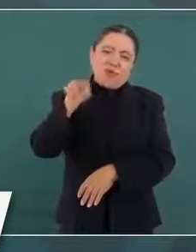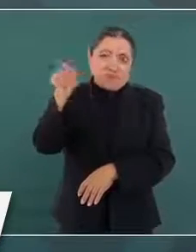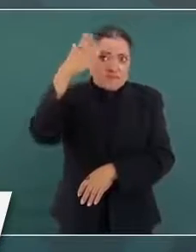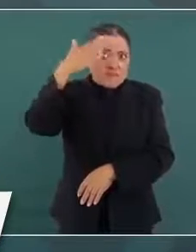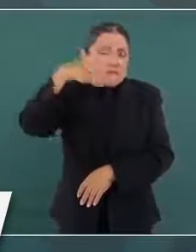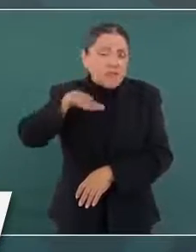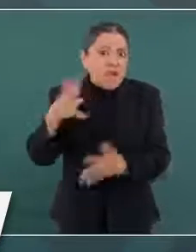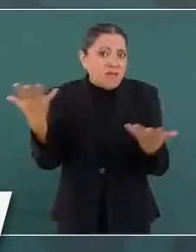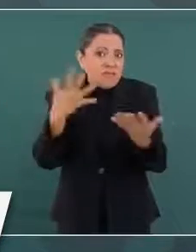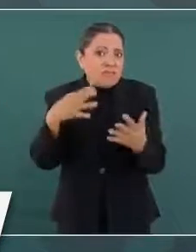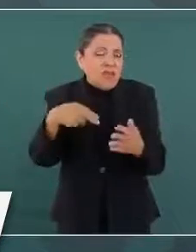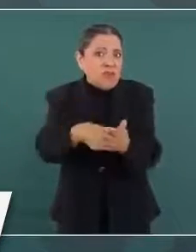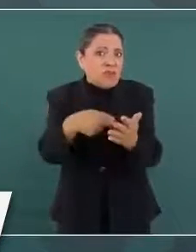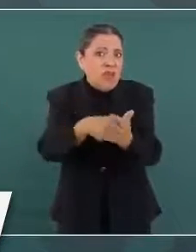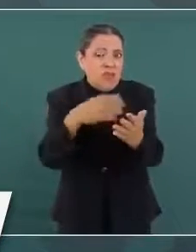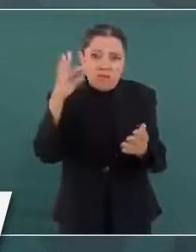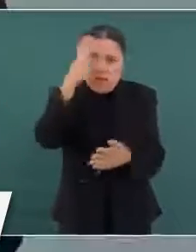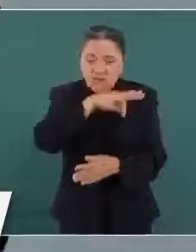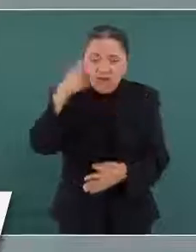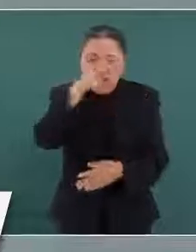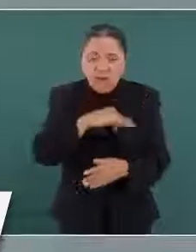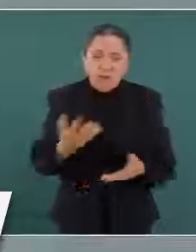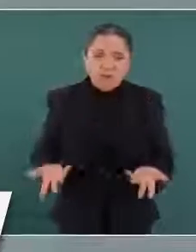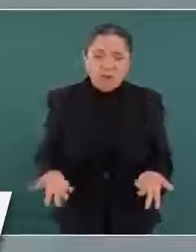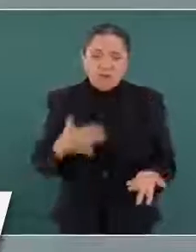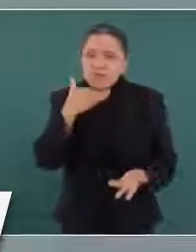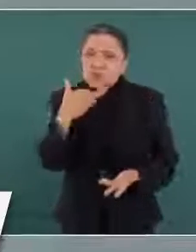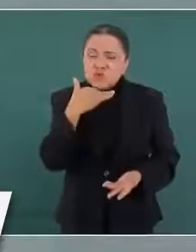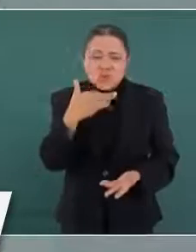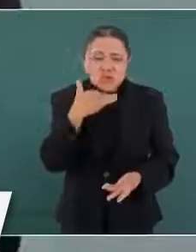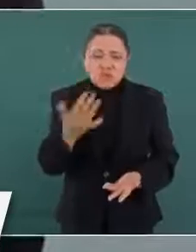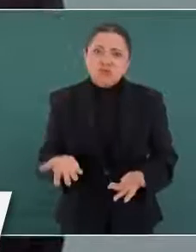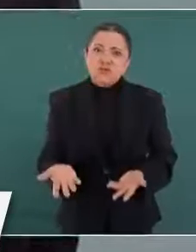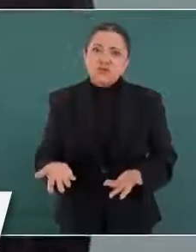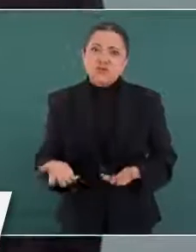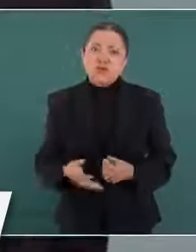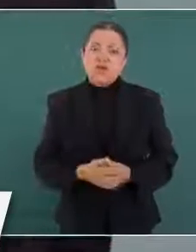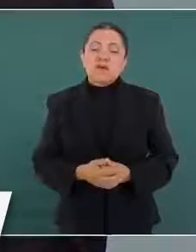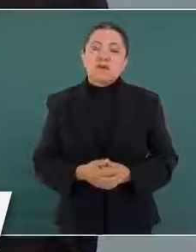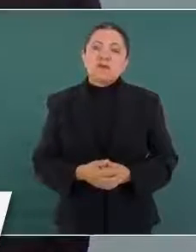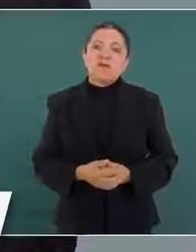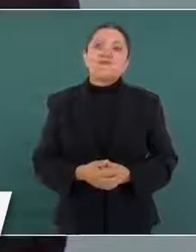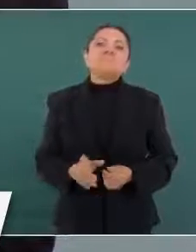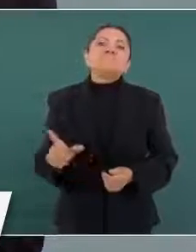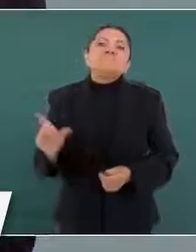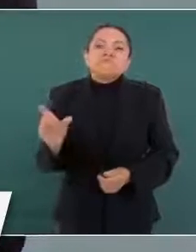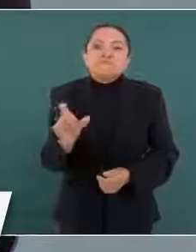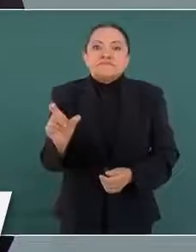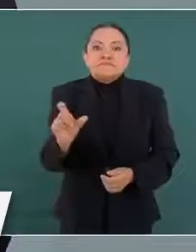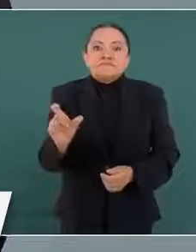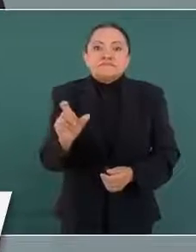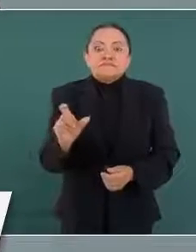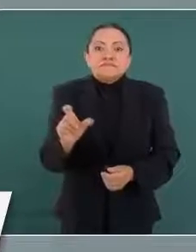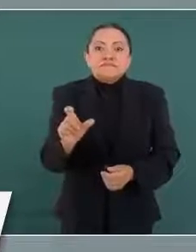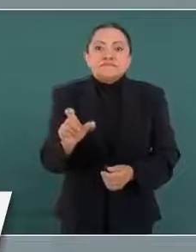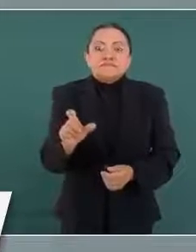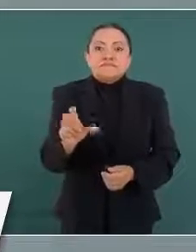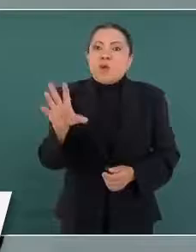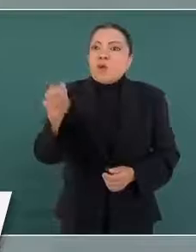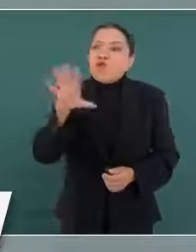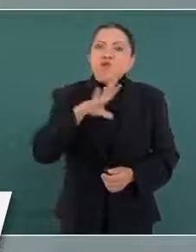y cuando no se tiene